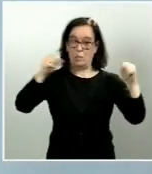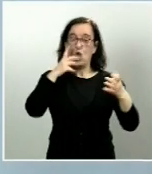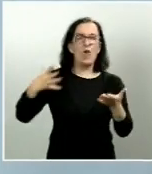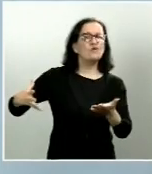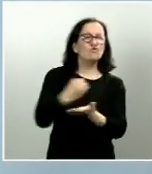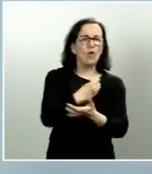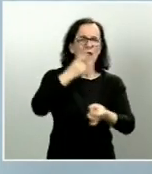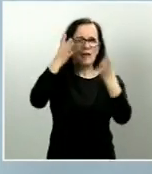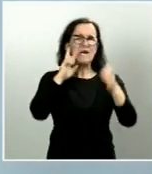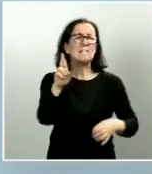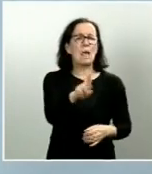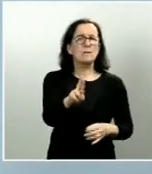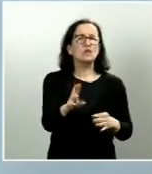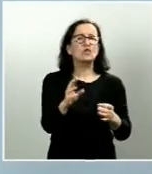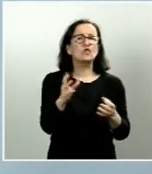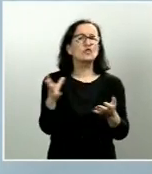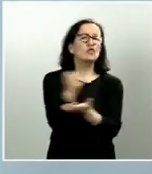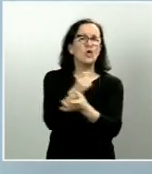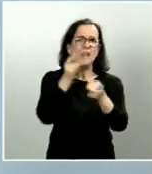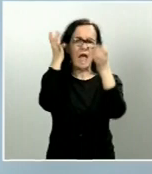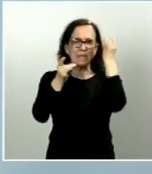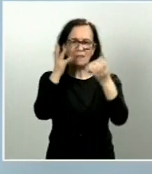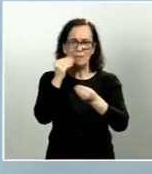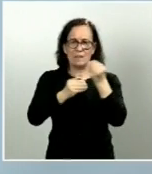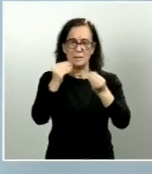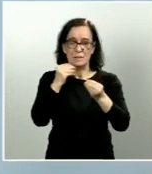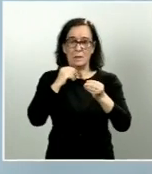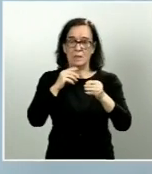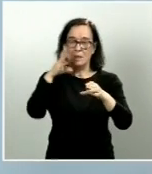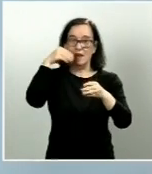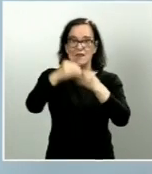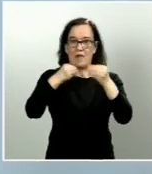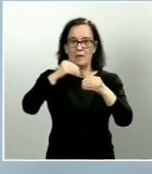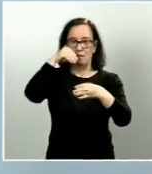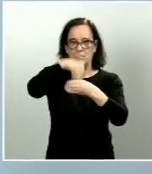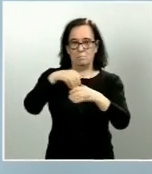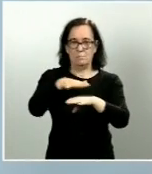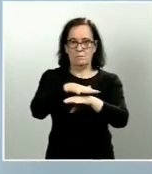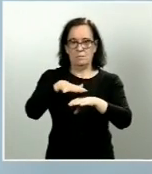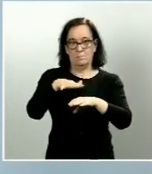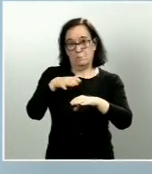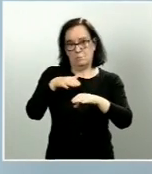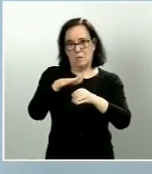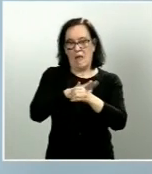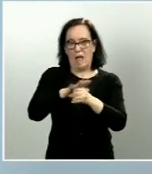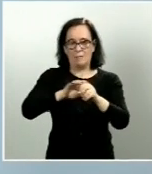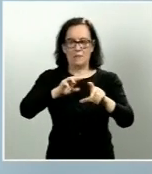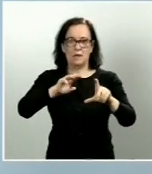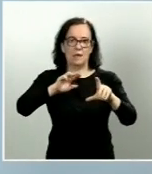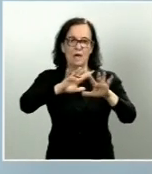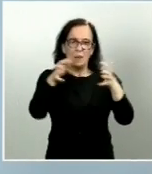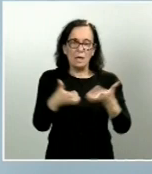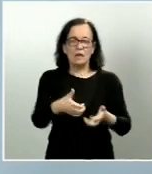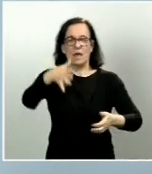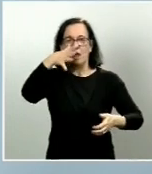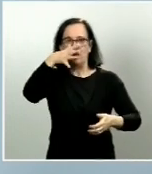actividades que se realizan en el ámbito cibernético, denuncias, estafas, fraudes,